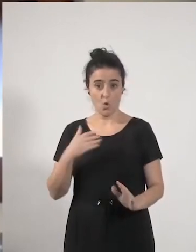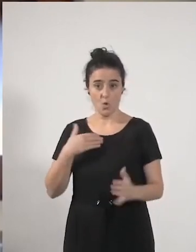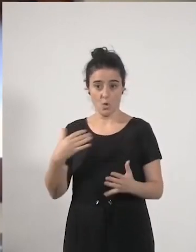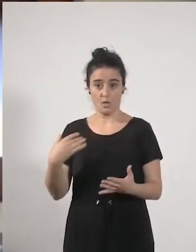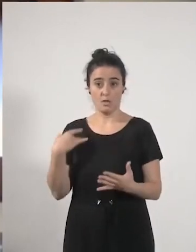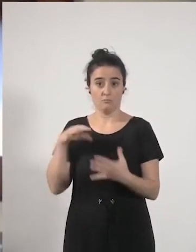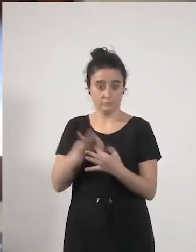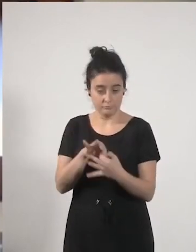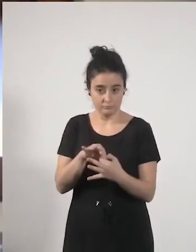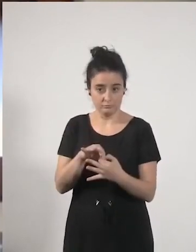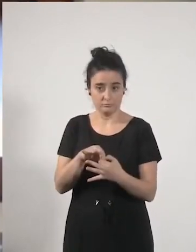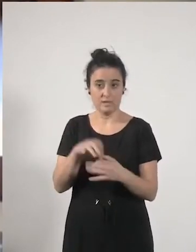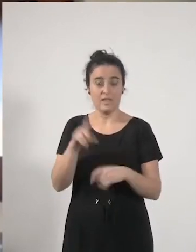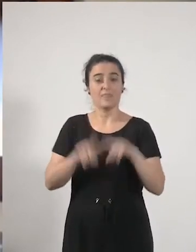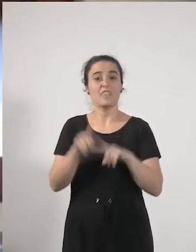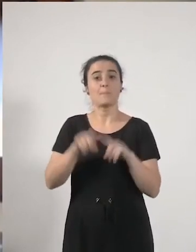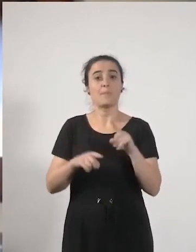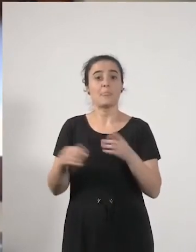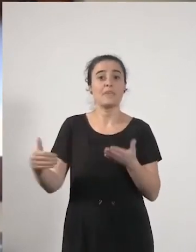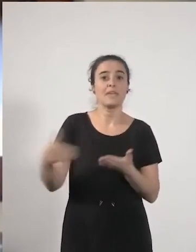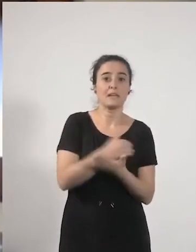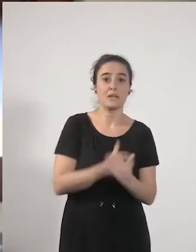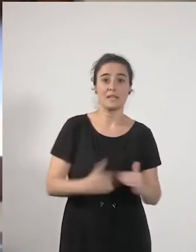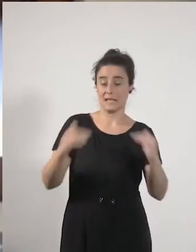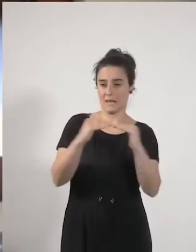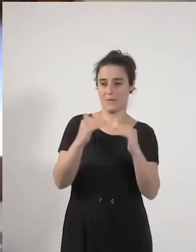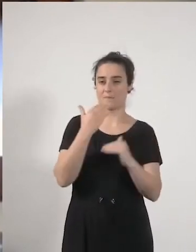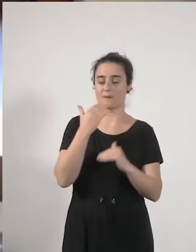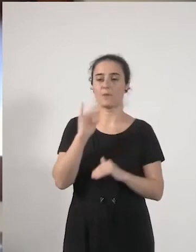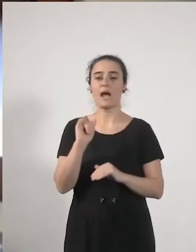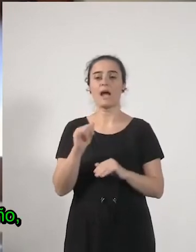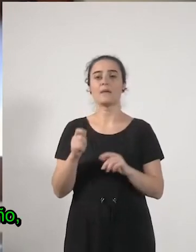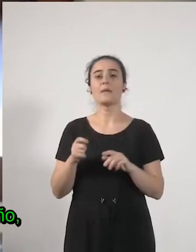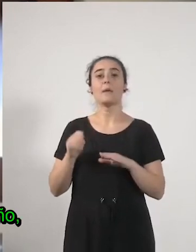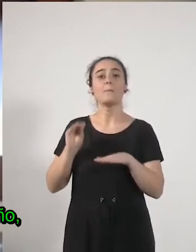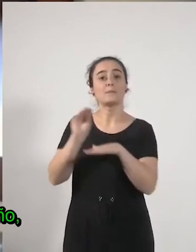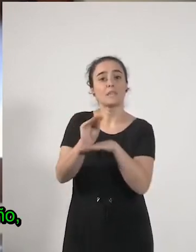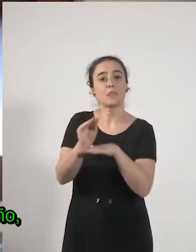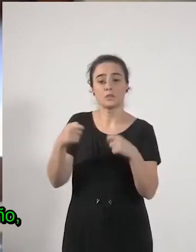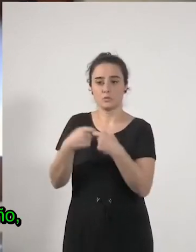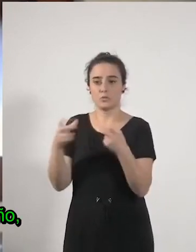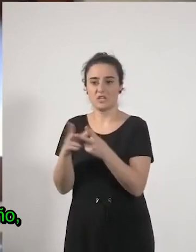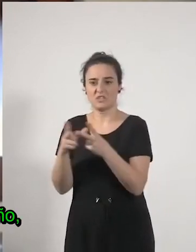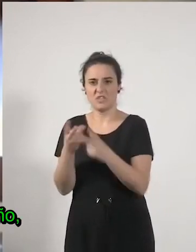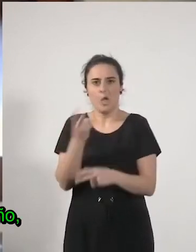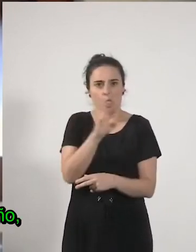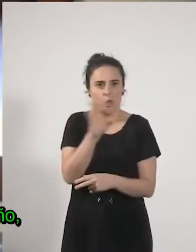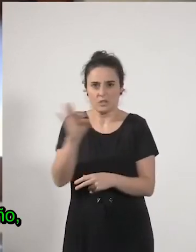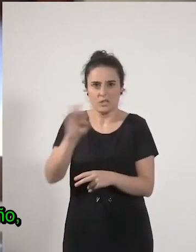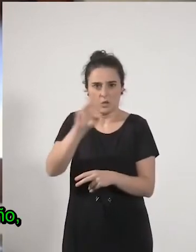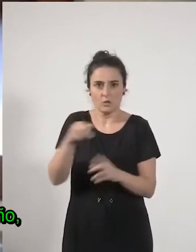hasta un determinado nivel o sea aquí hay una prestación de la seguridad social que es nada doscientos y pico euros al año o poquísimo